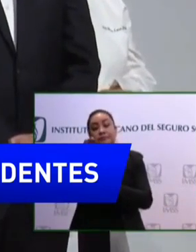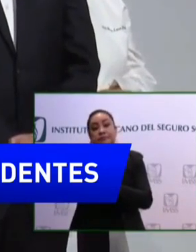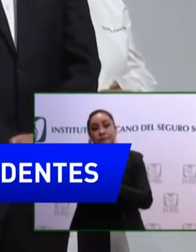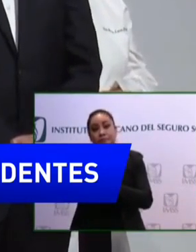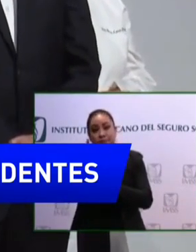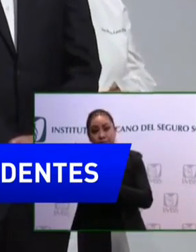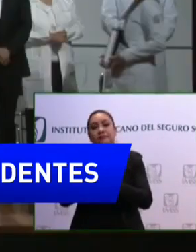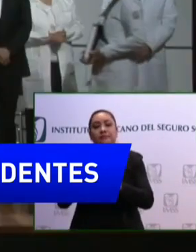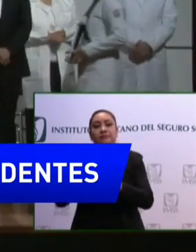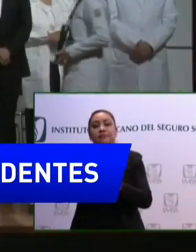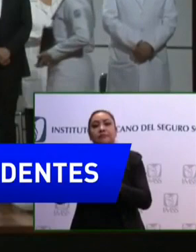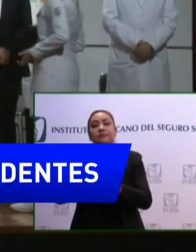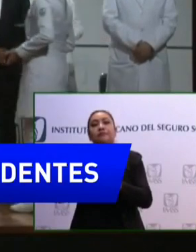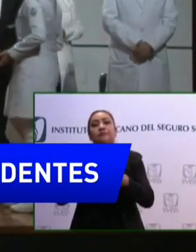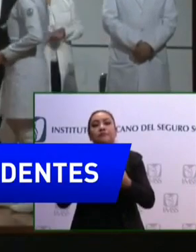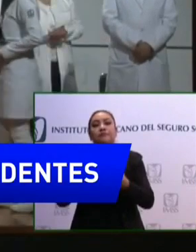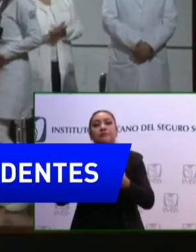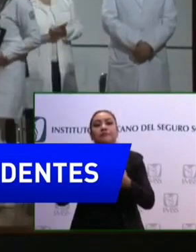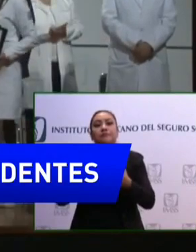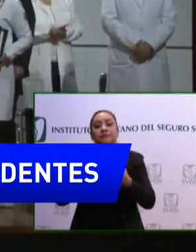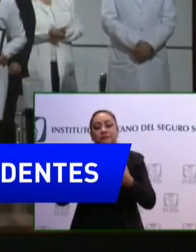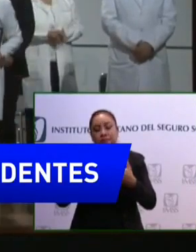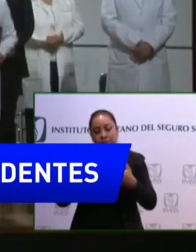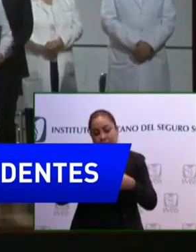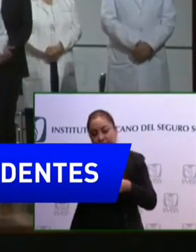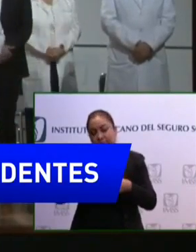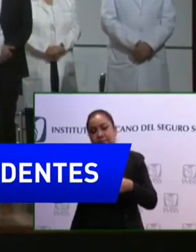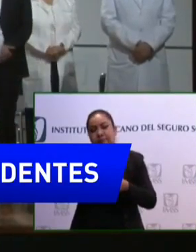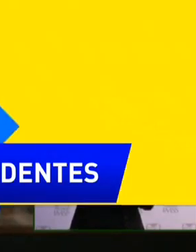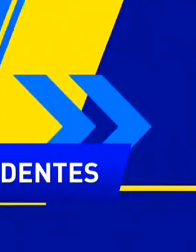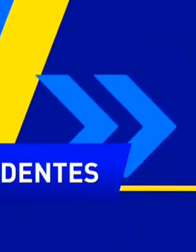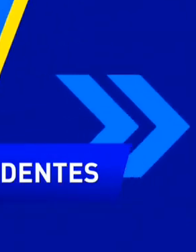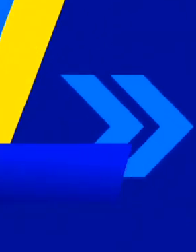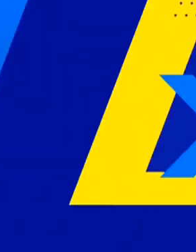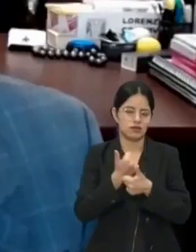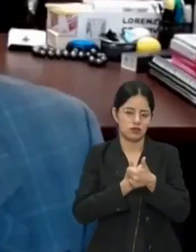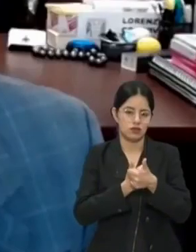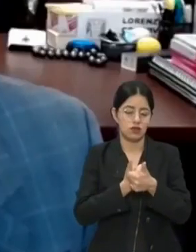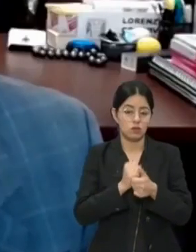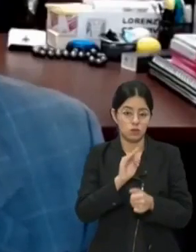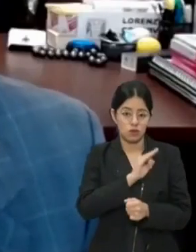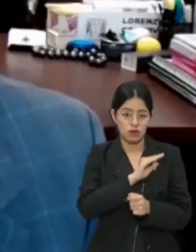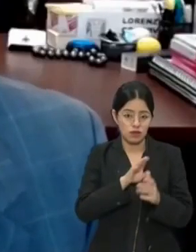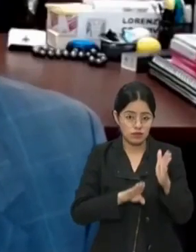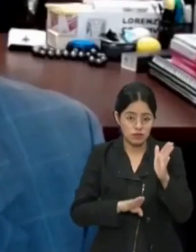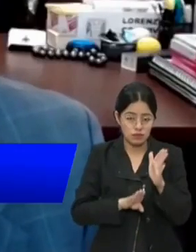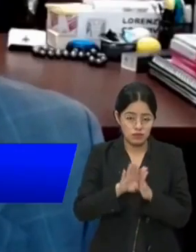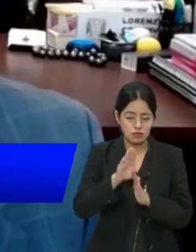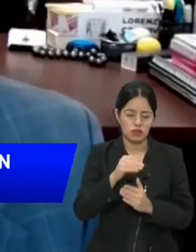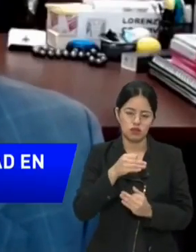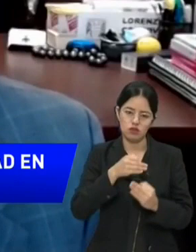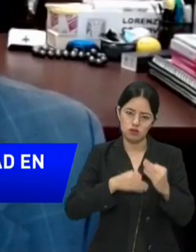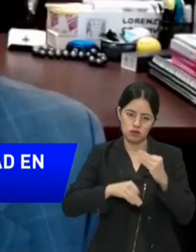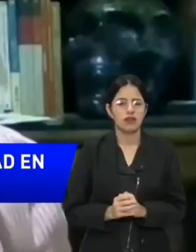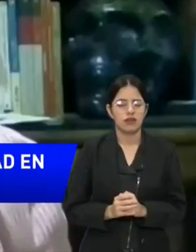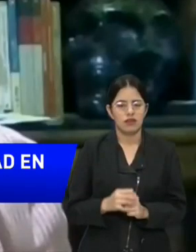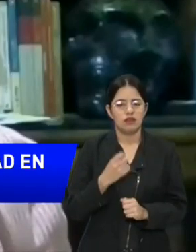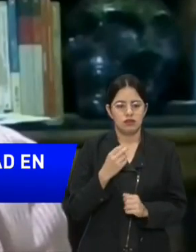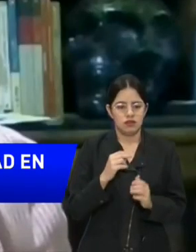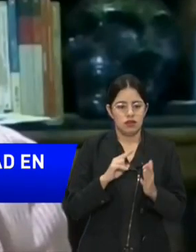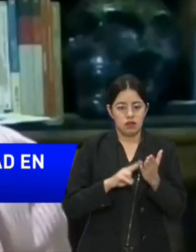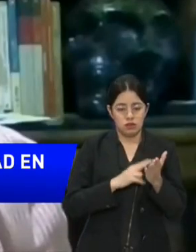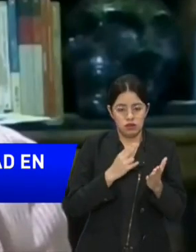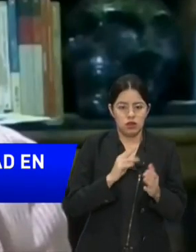agradeció a los egresados por no tirar la toalla en la pandemia por COVID-19. El INE y la Entidad de las Naciones Unidas para la